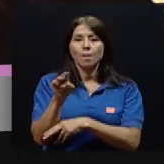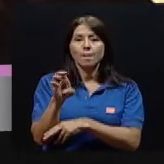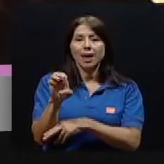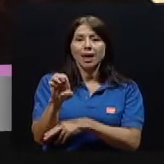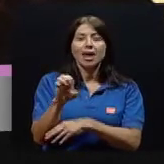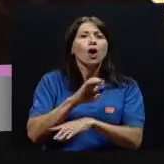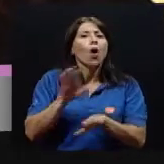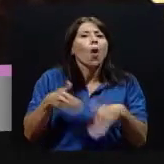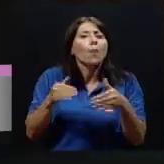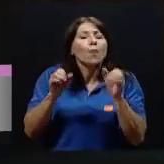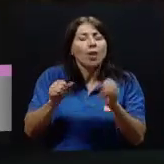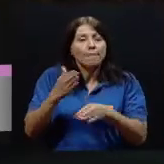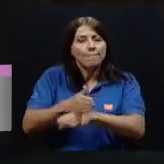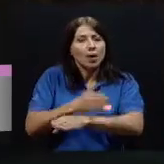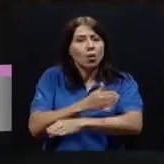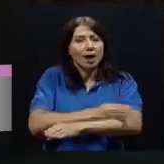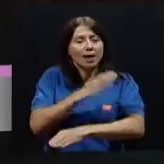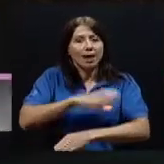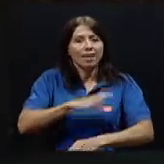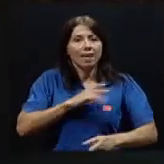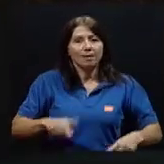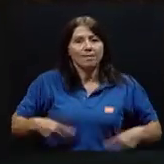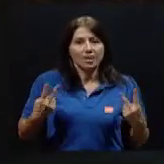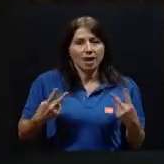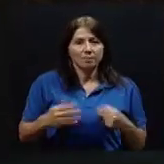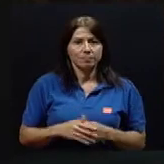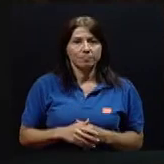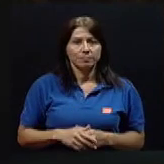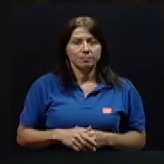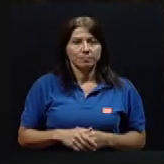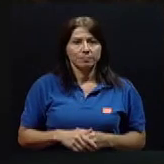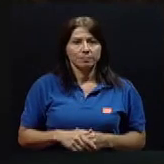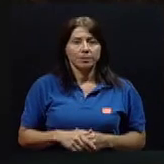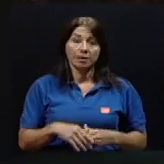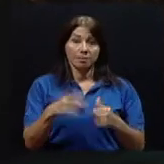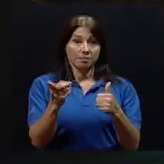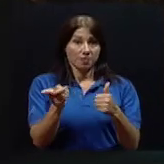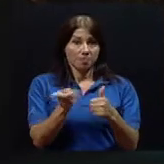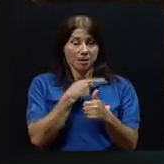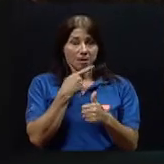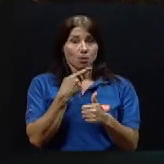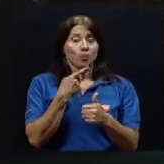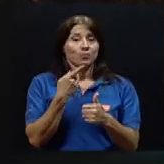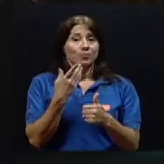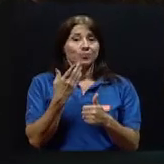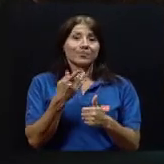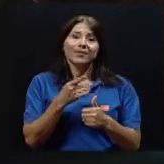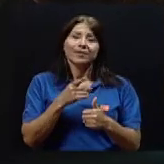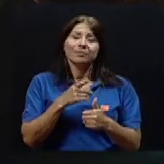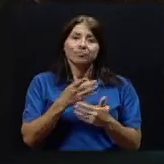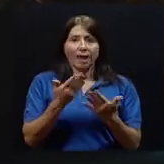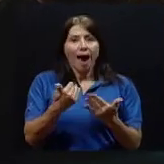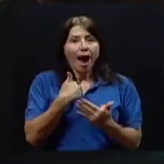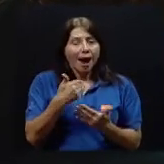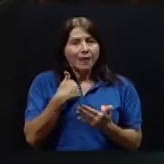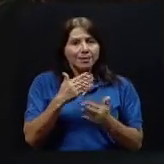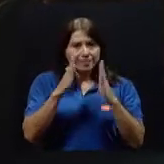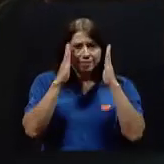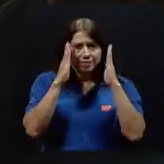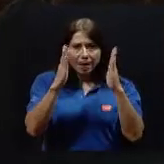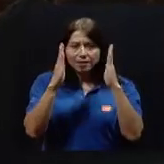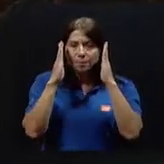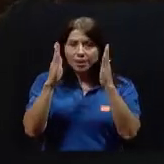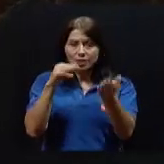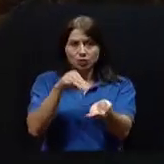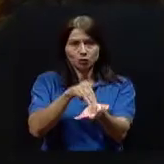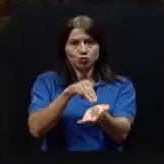su calidad de vida, doctor? Lo primero, tal vez, es que existen tratamientos. Eso